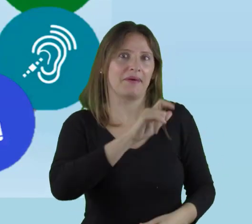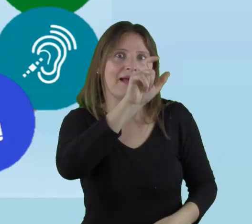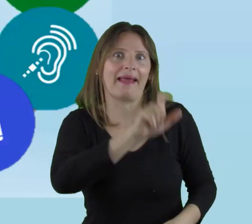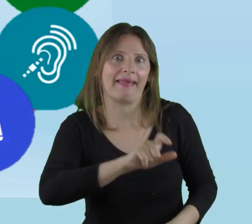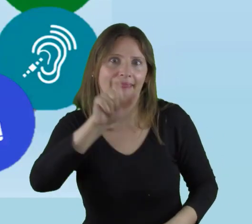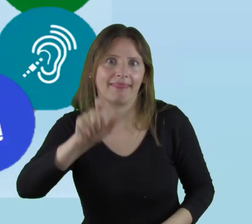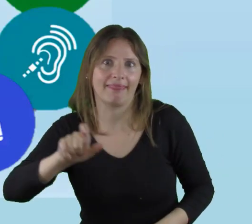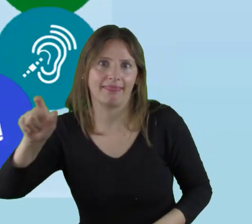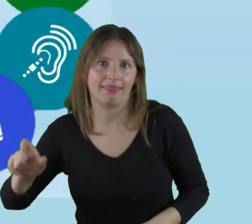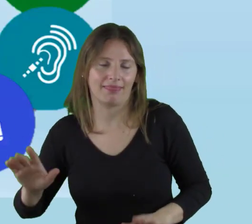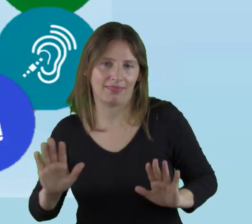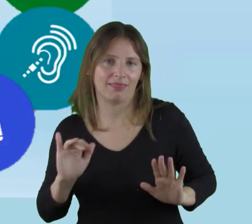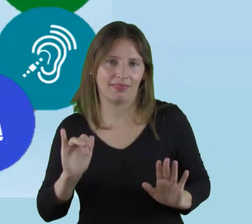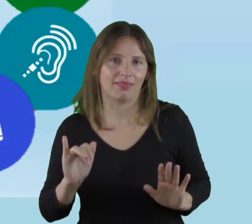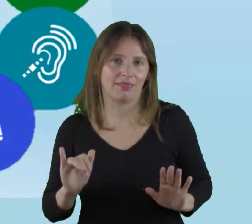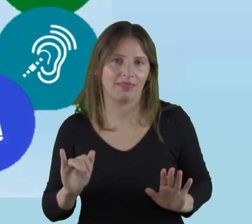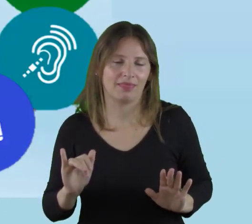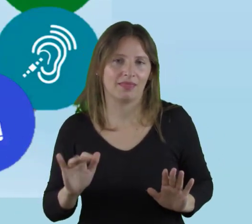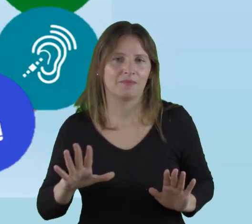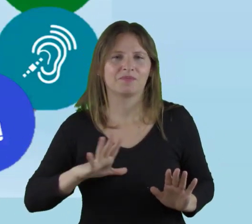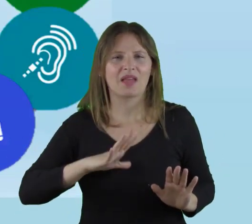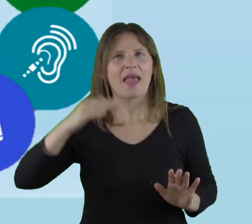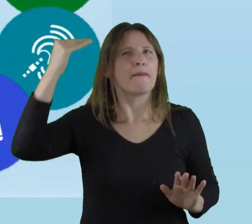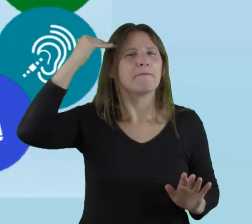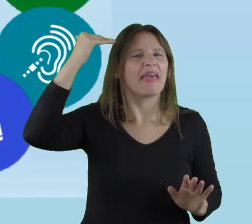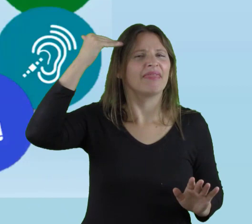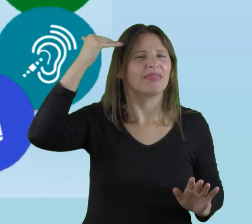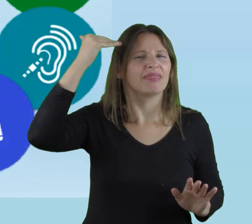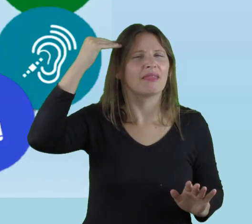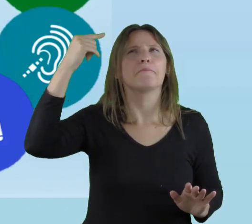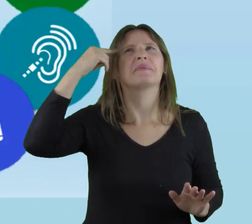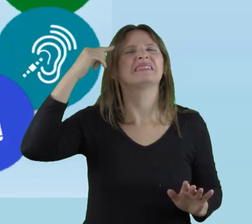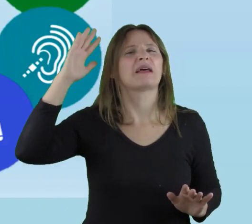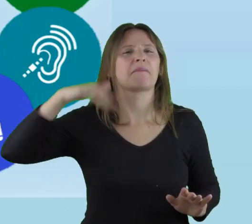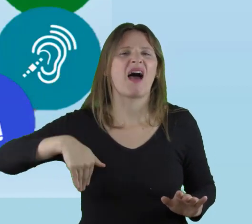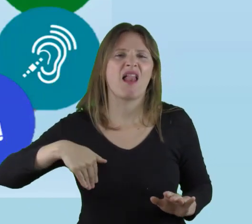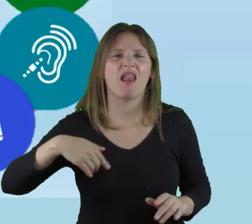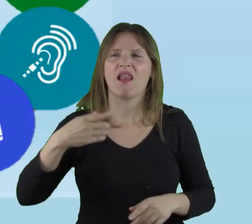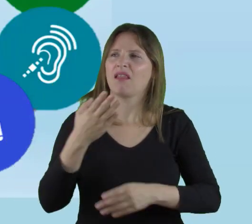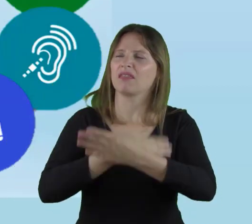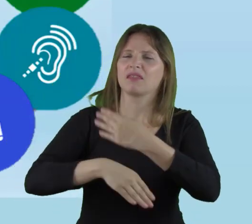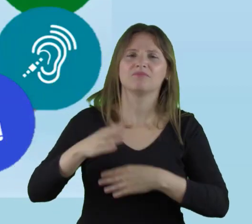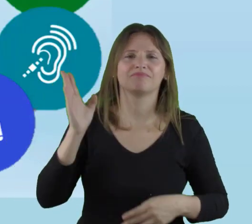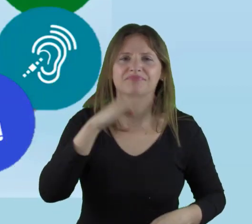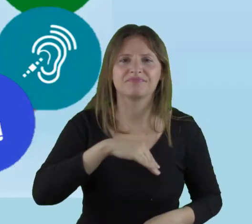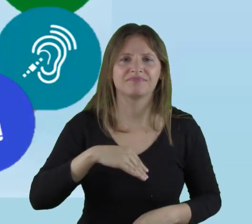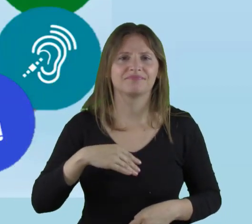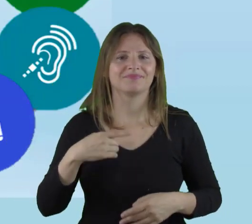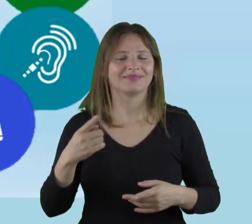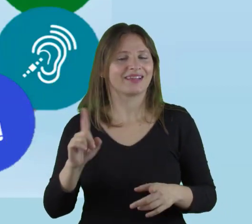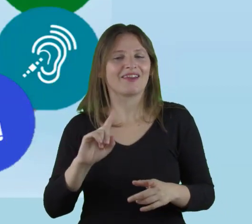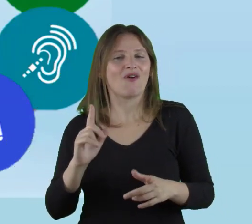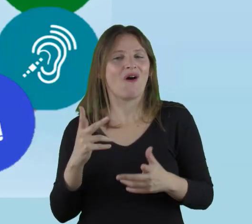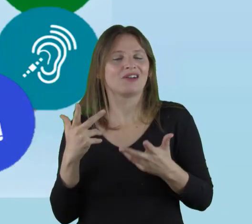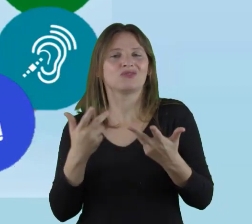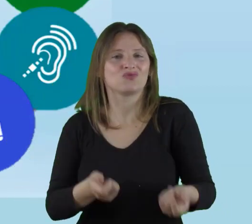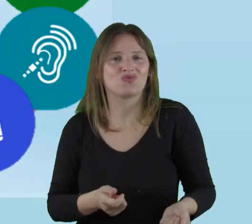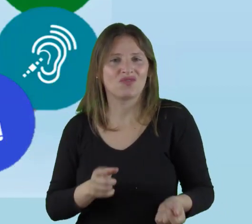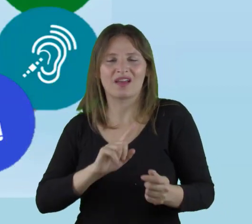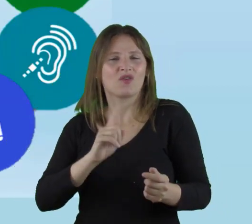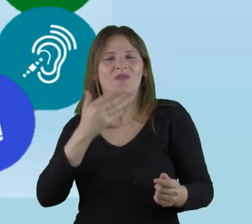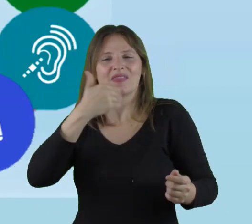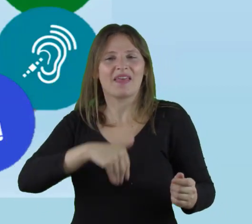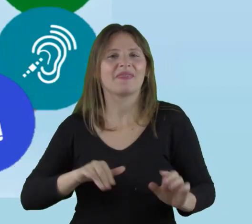por supuesto, en esos paradigmas mentales que tiene la gente y que no acoge